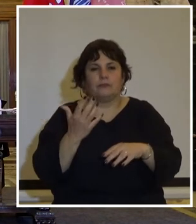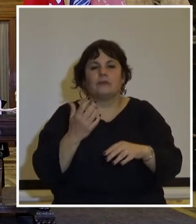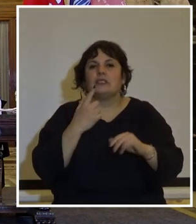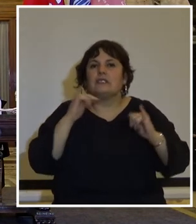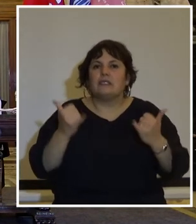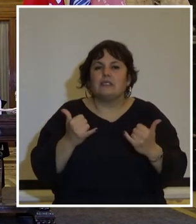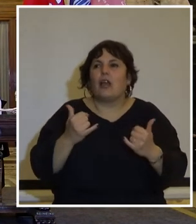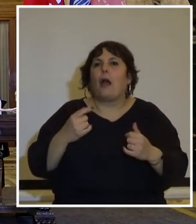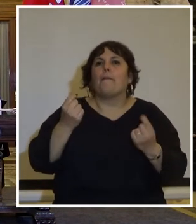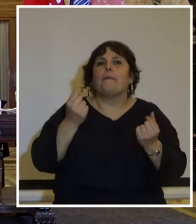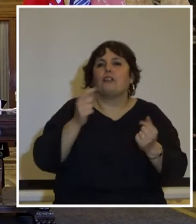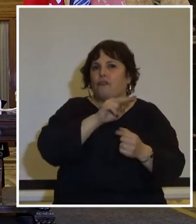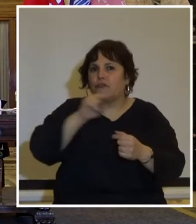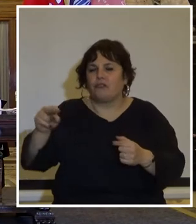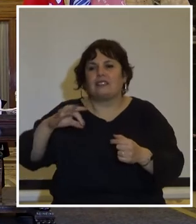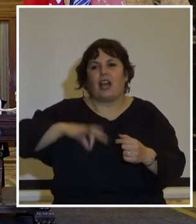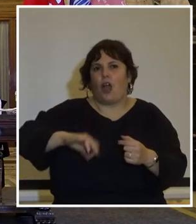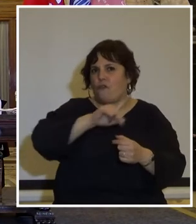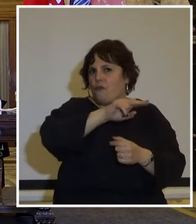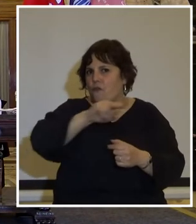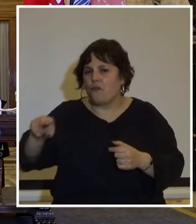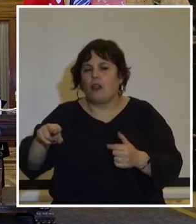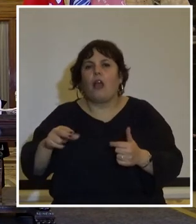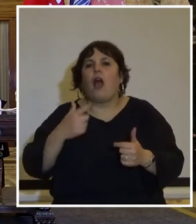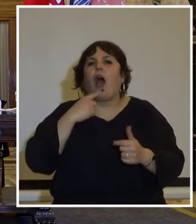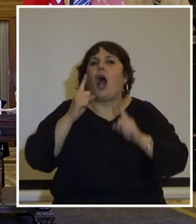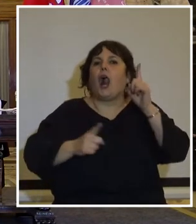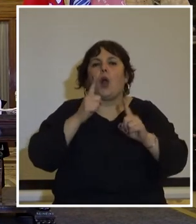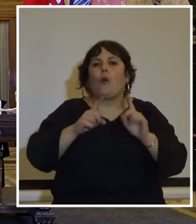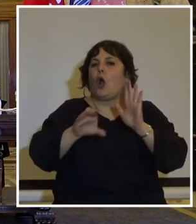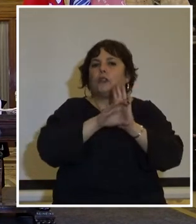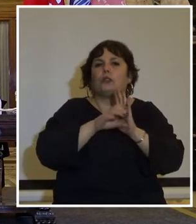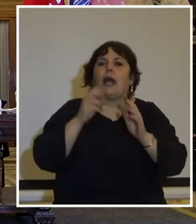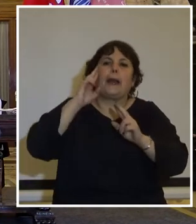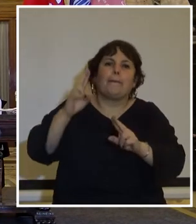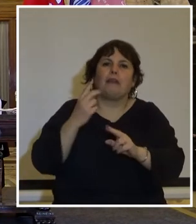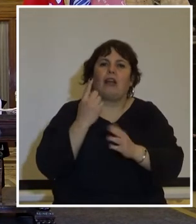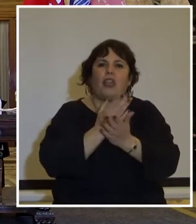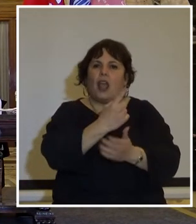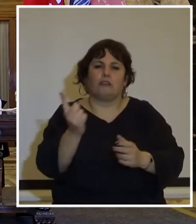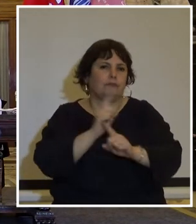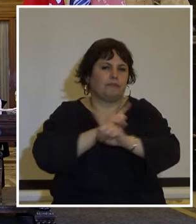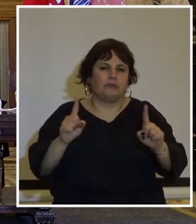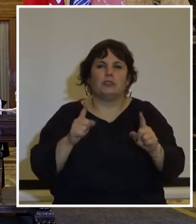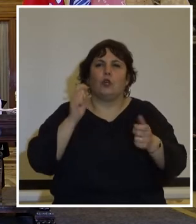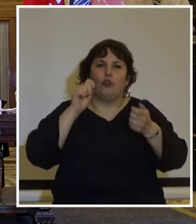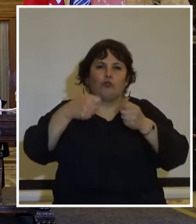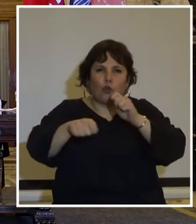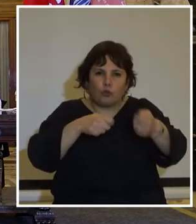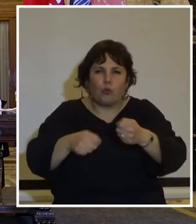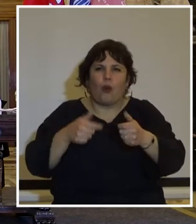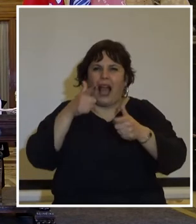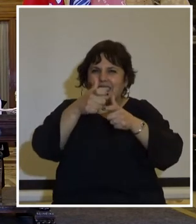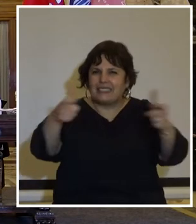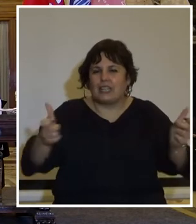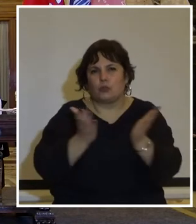congelación de precios y salarios estado de excepción con las medidas prontas de seguridad prisión tortura y asesinatos